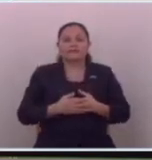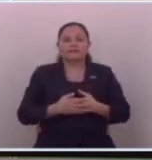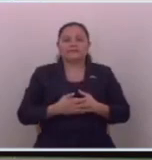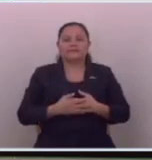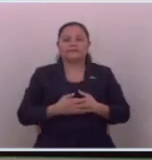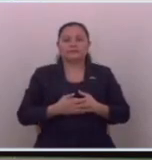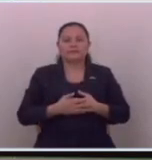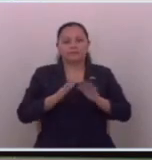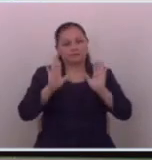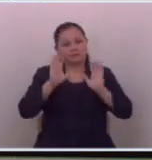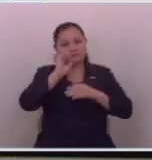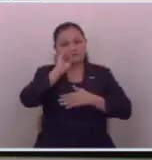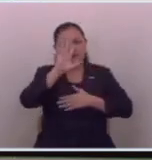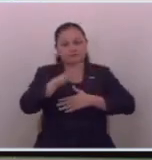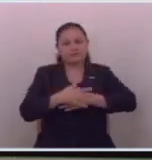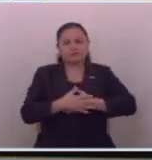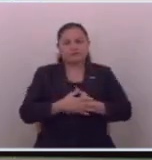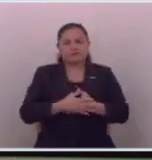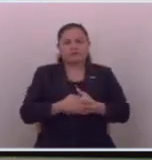eso es lo que dijo